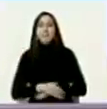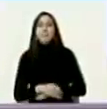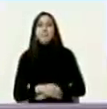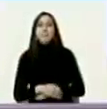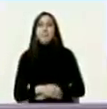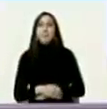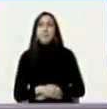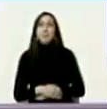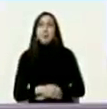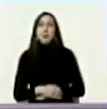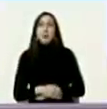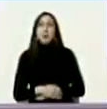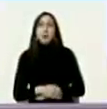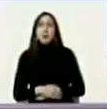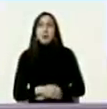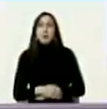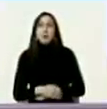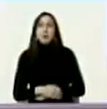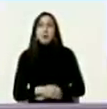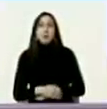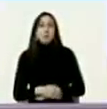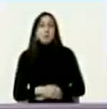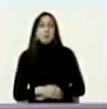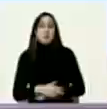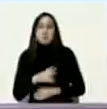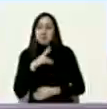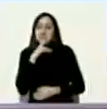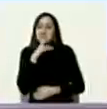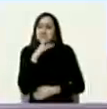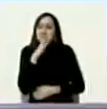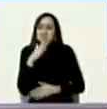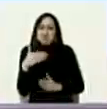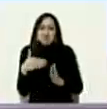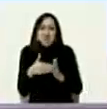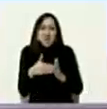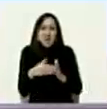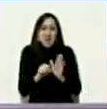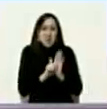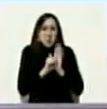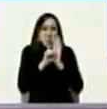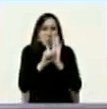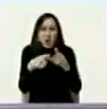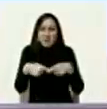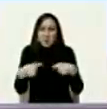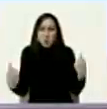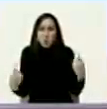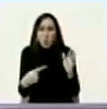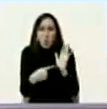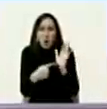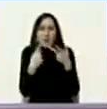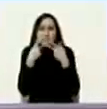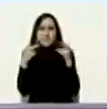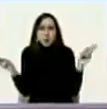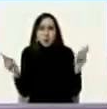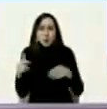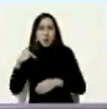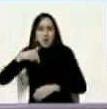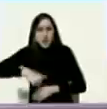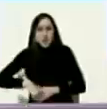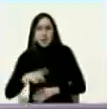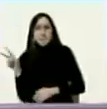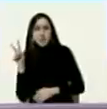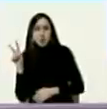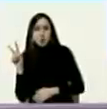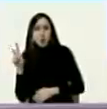era cruenta dolorosa era la portada del mundo del mundo entero aquí en Venezuela la sacó el diario 2001